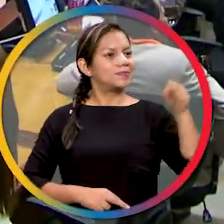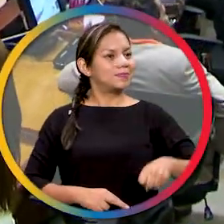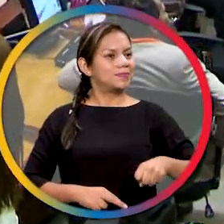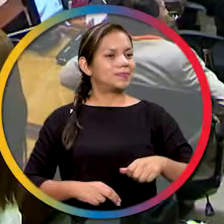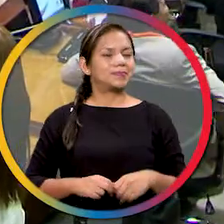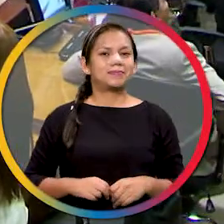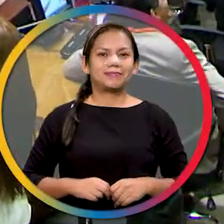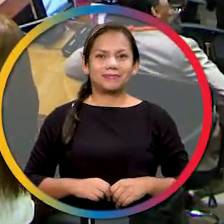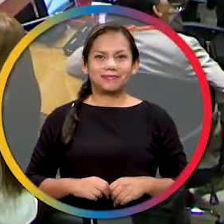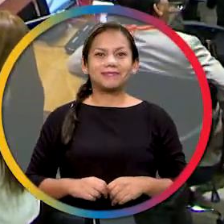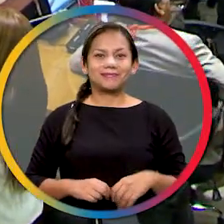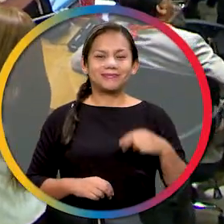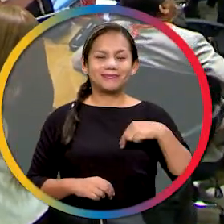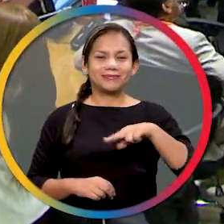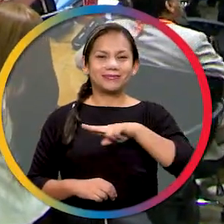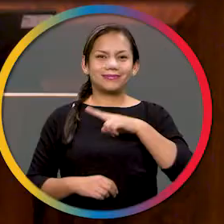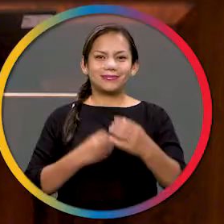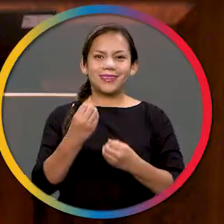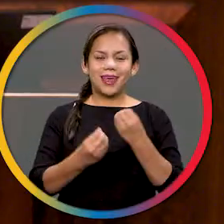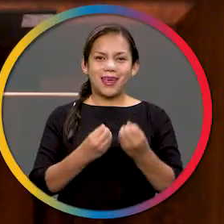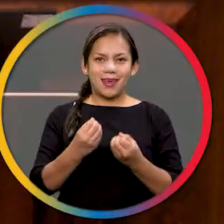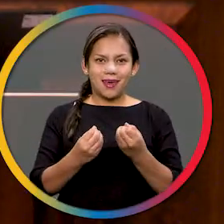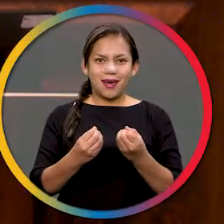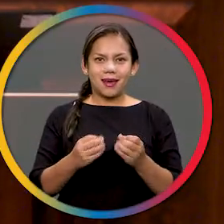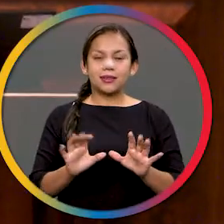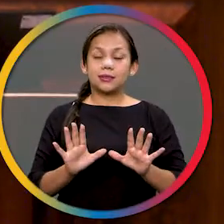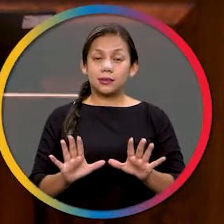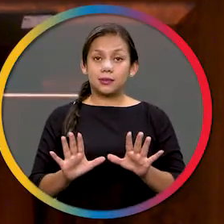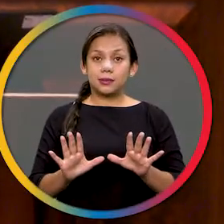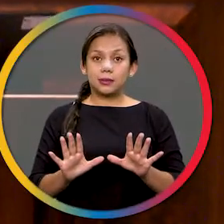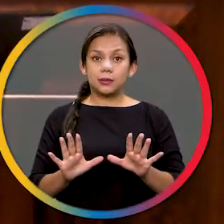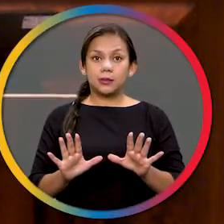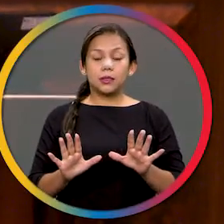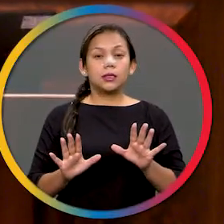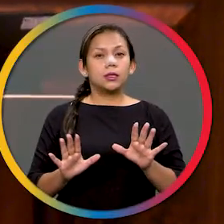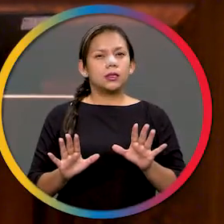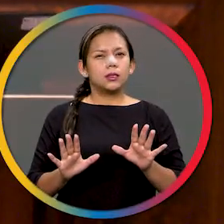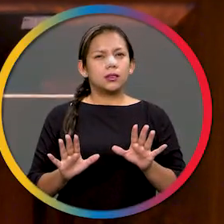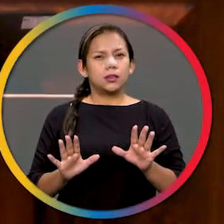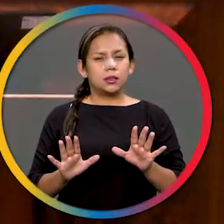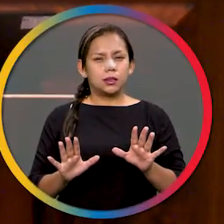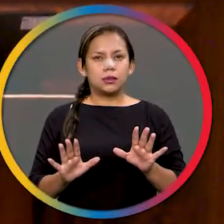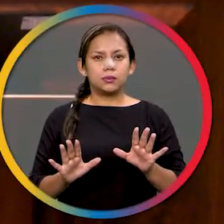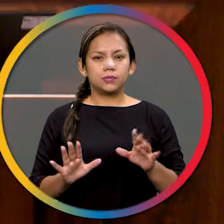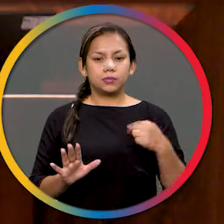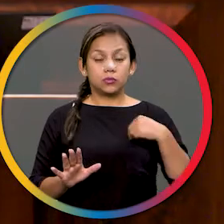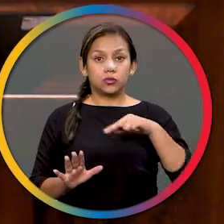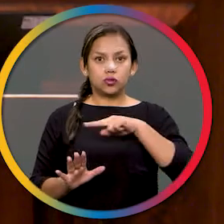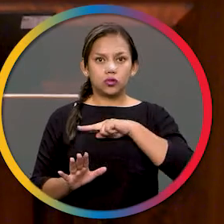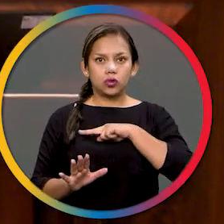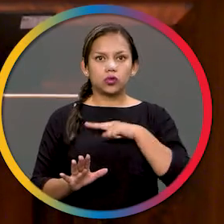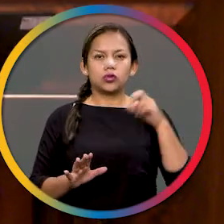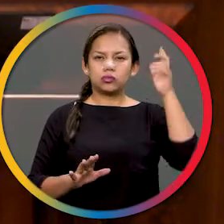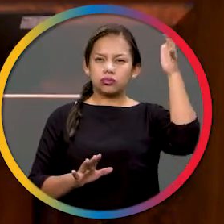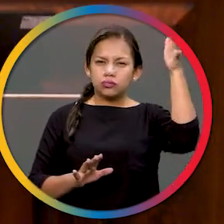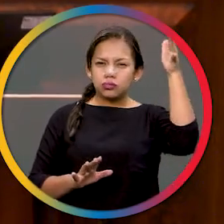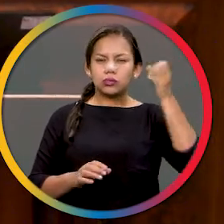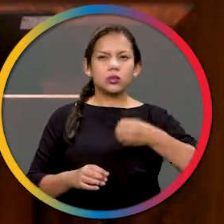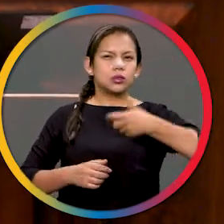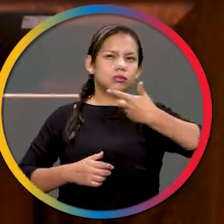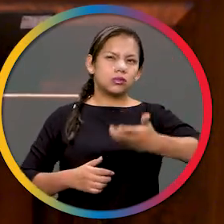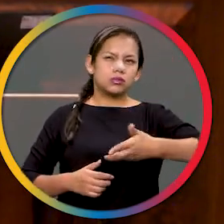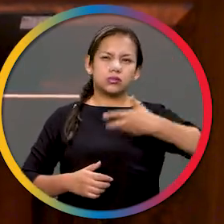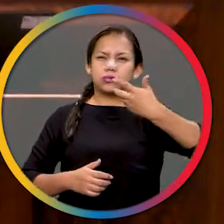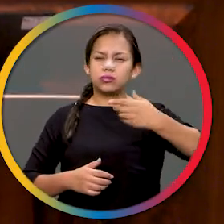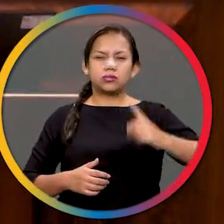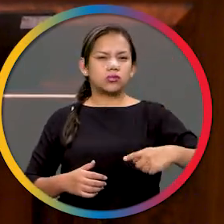contundente. Estamos haciendo de nuestro mensaje, de nuestro discurso y